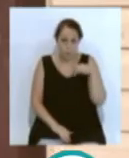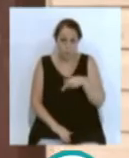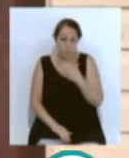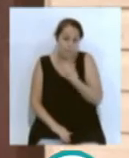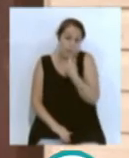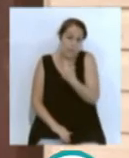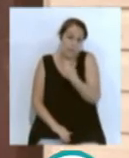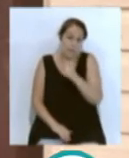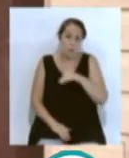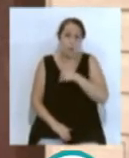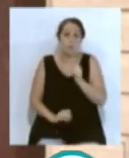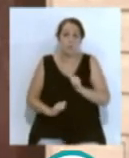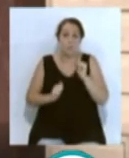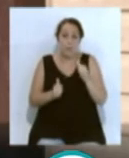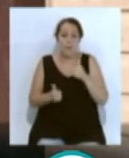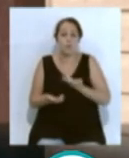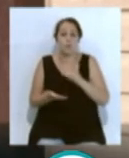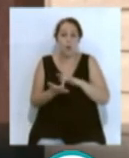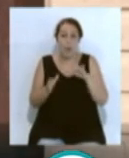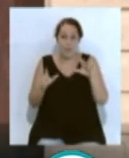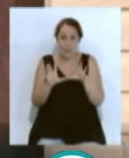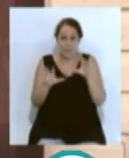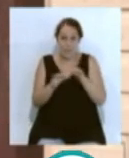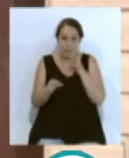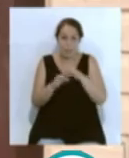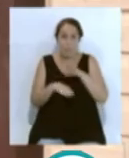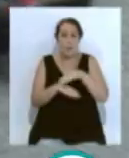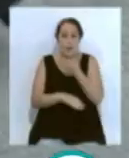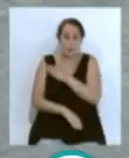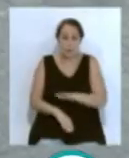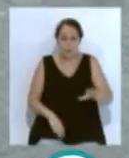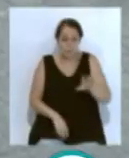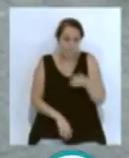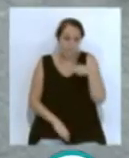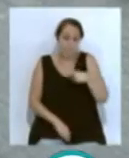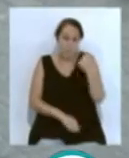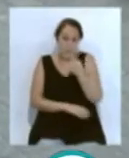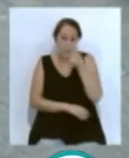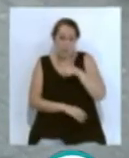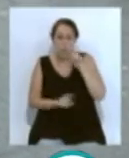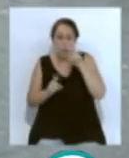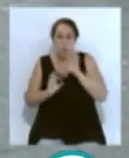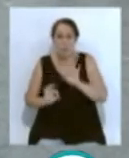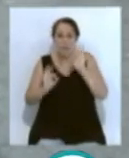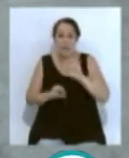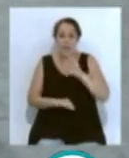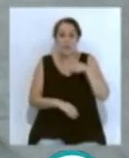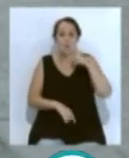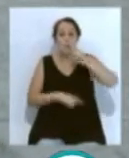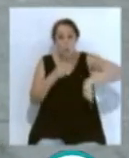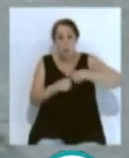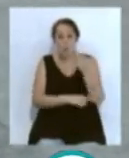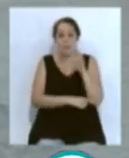destacar que el inicio de curso es el 10 de septiembre para la educación infantil, primaria y educación especial y el 15 de